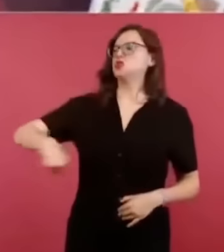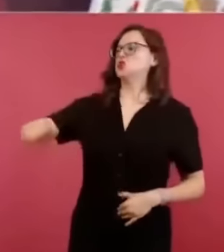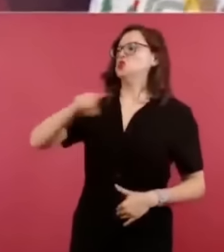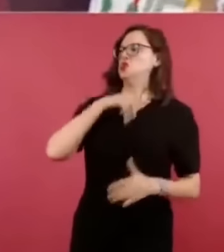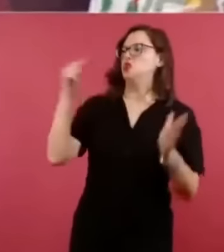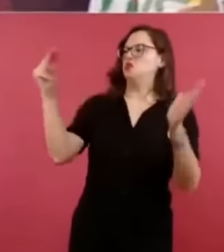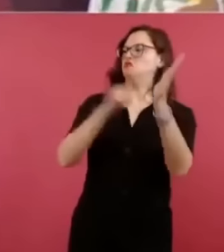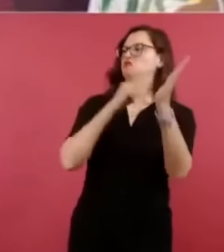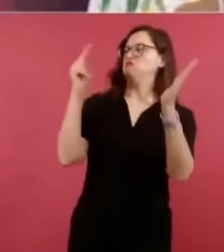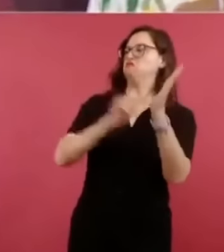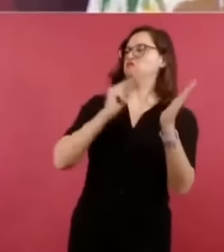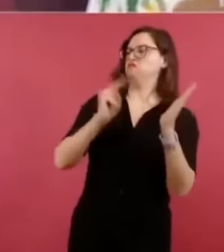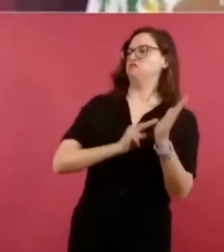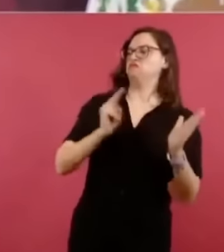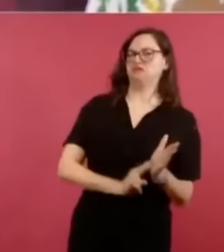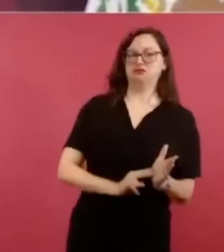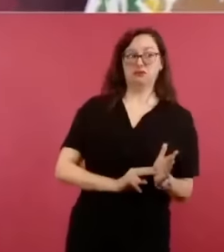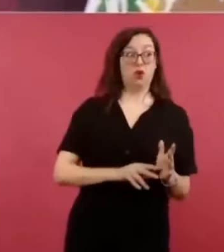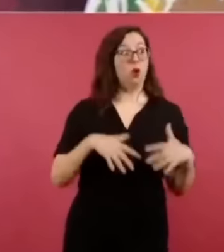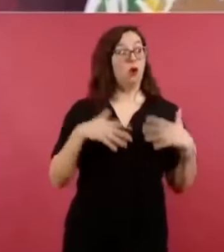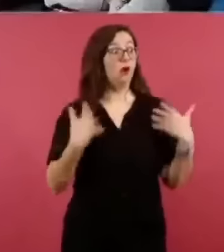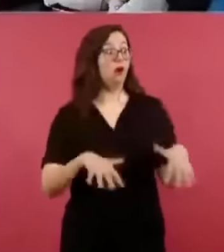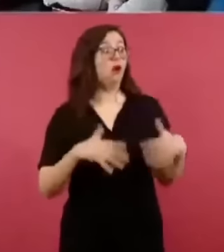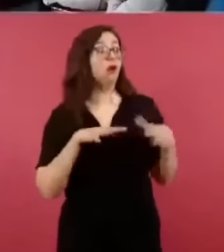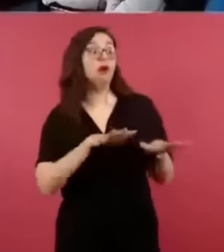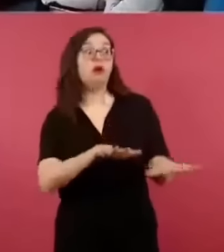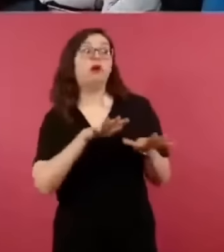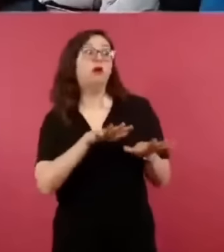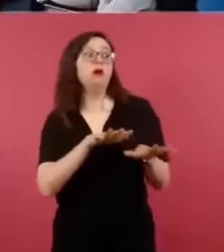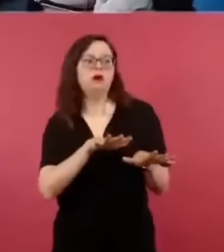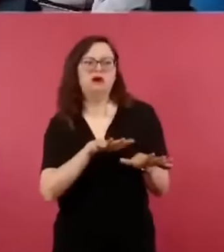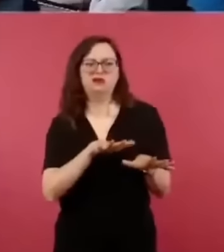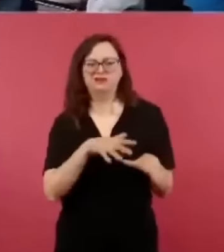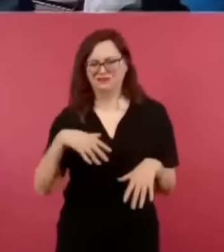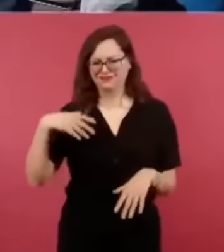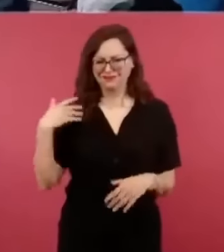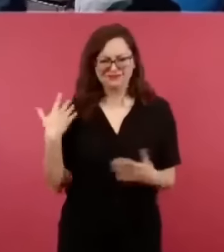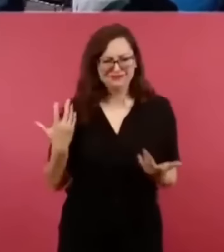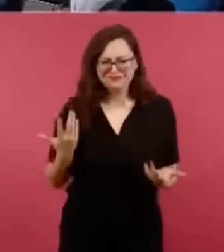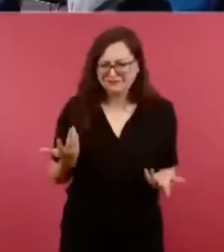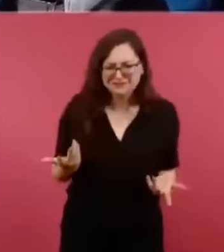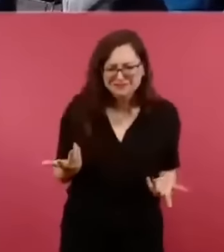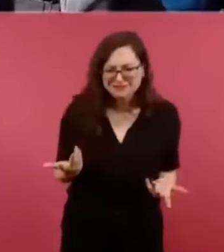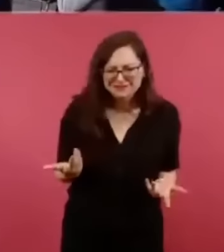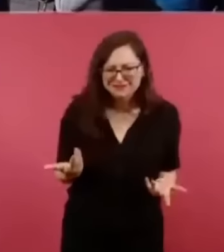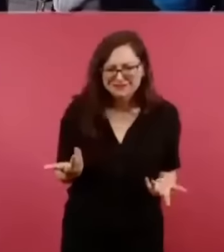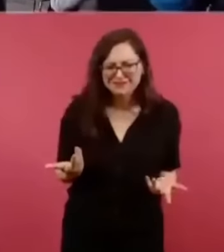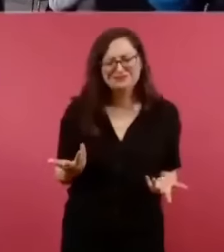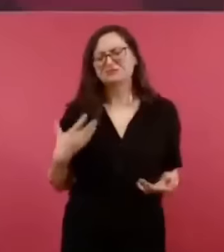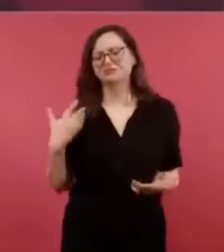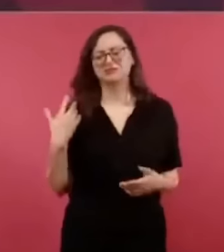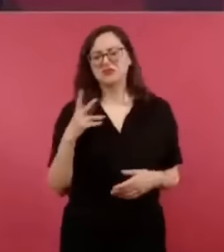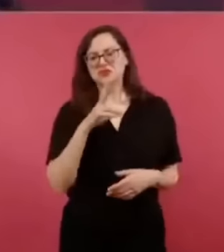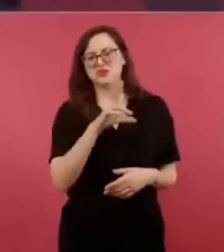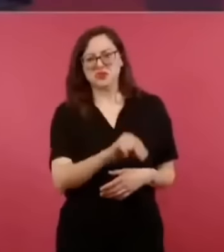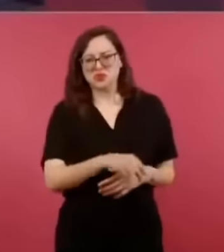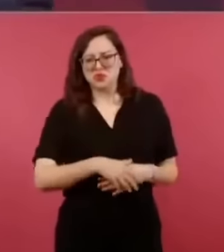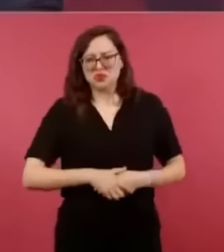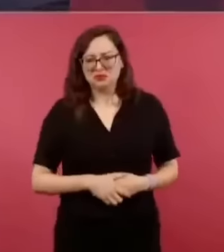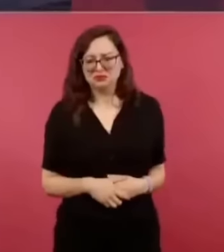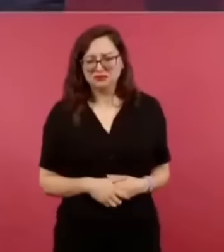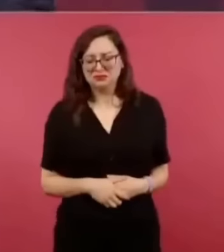es cosa que se vayan